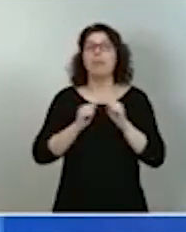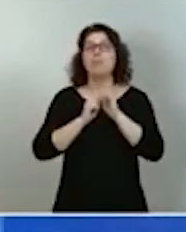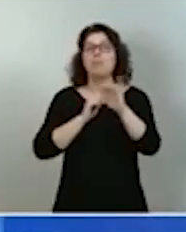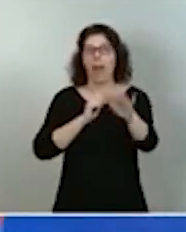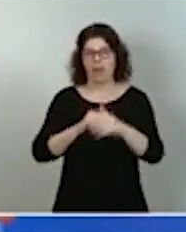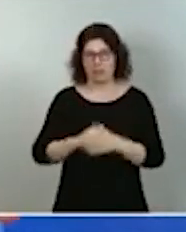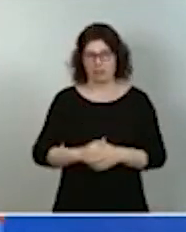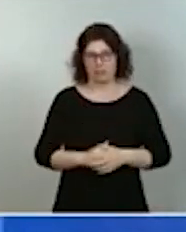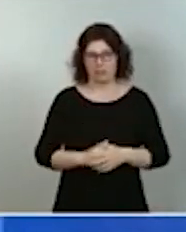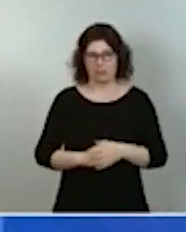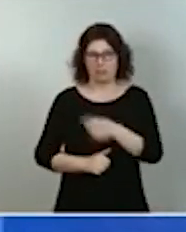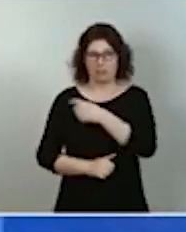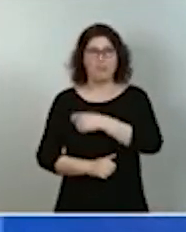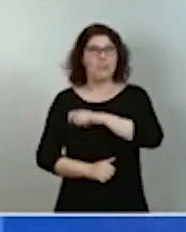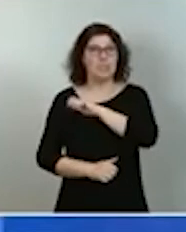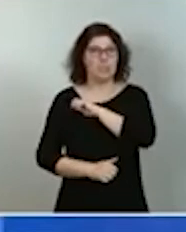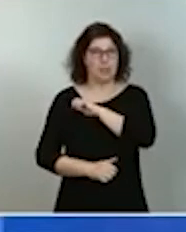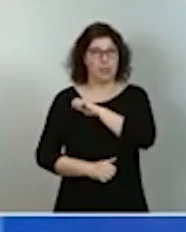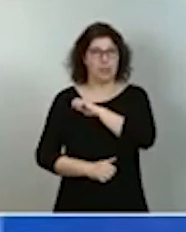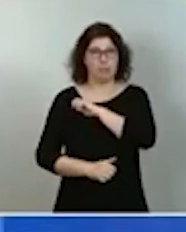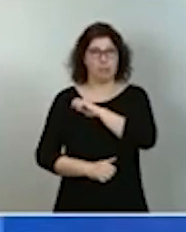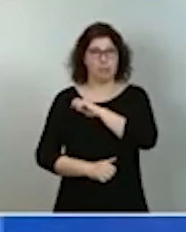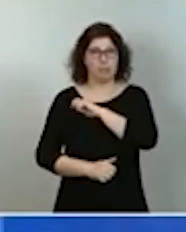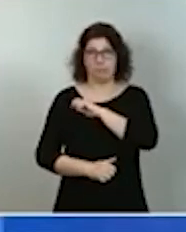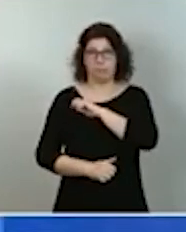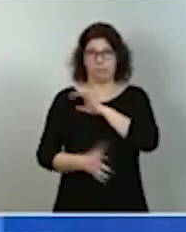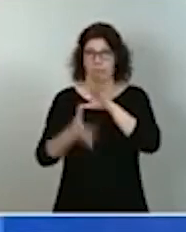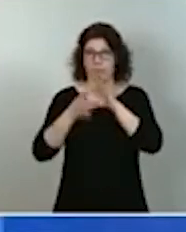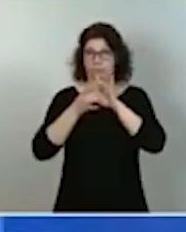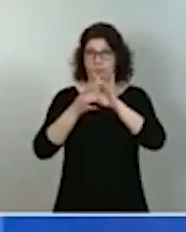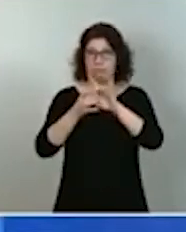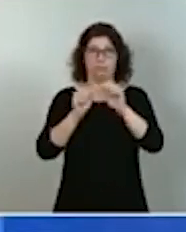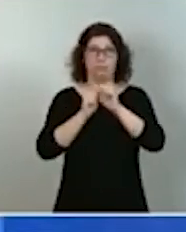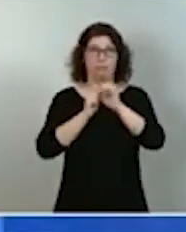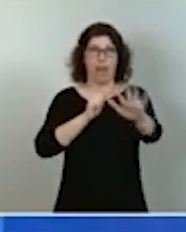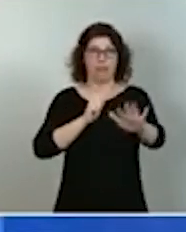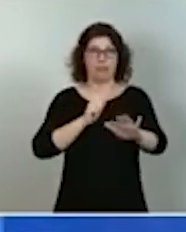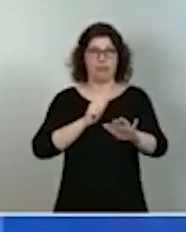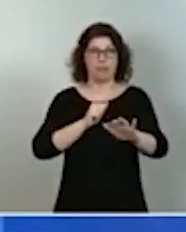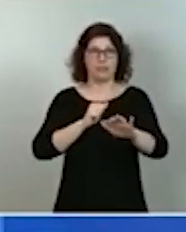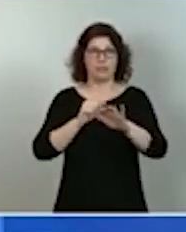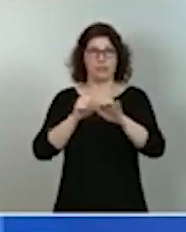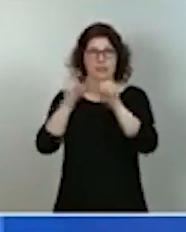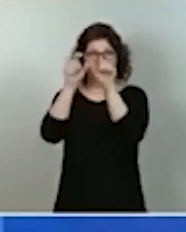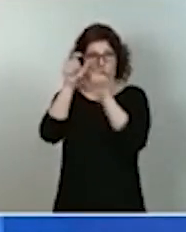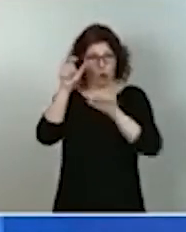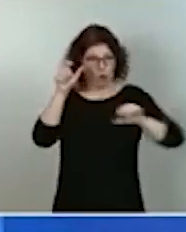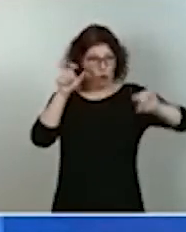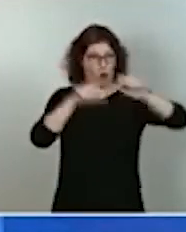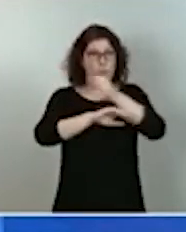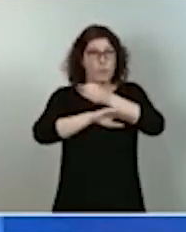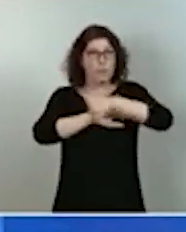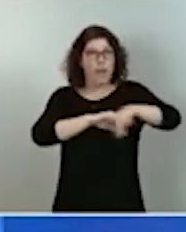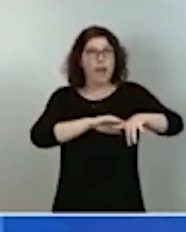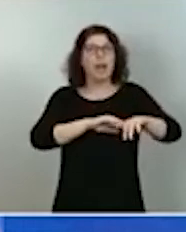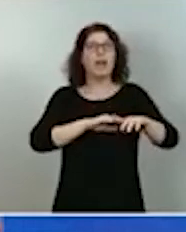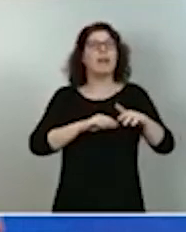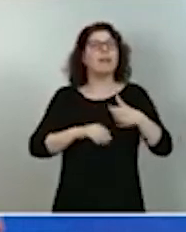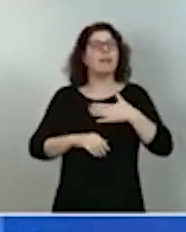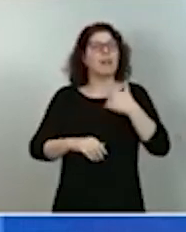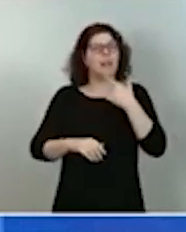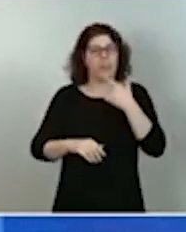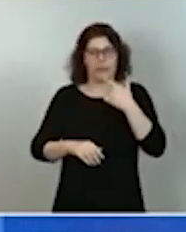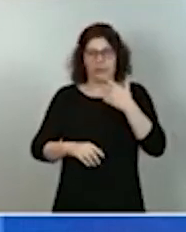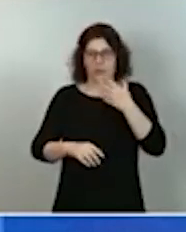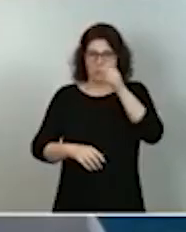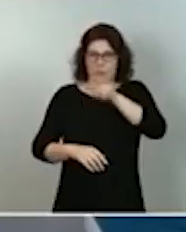es un país abierto al mar y su orla litoral es no solo lugar de residencia de una importantísima parte de españoles y